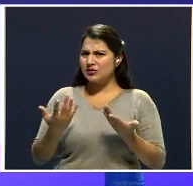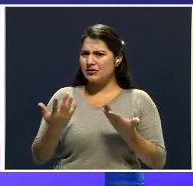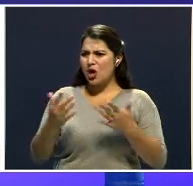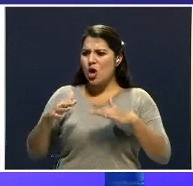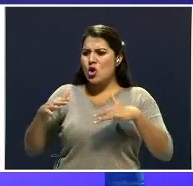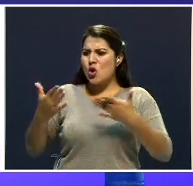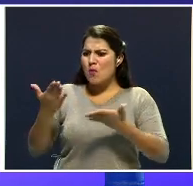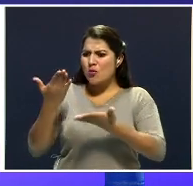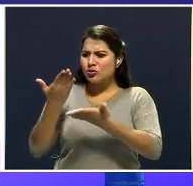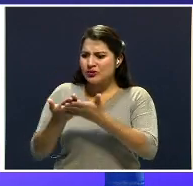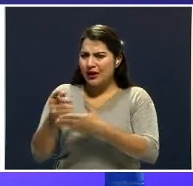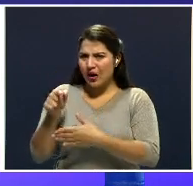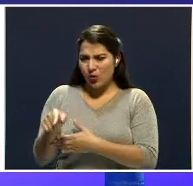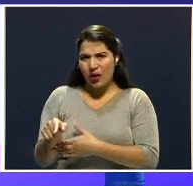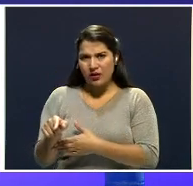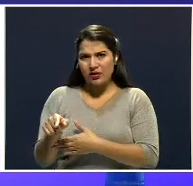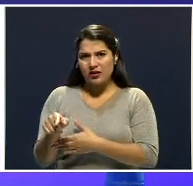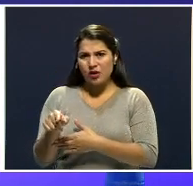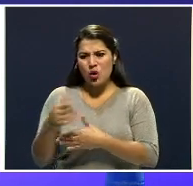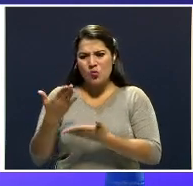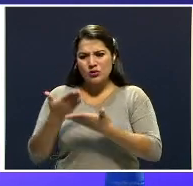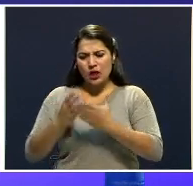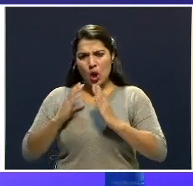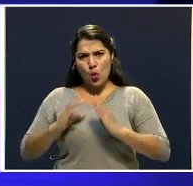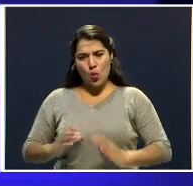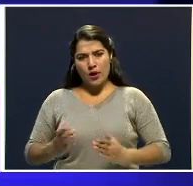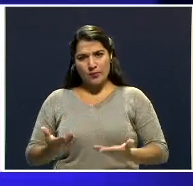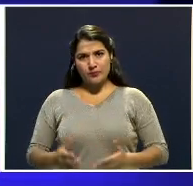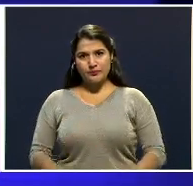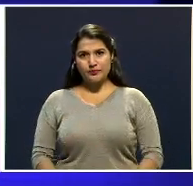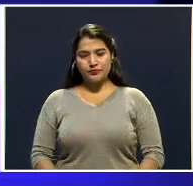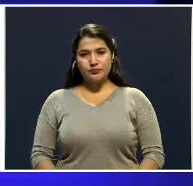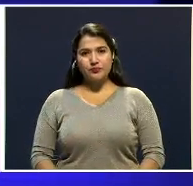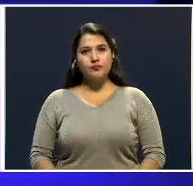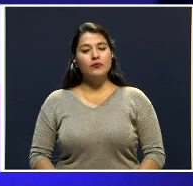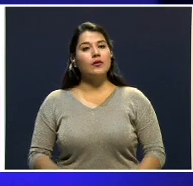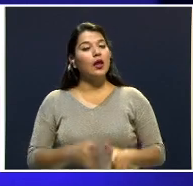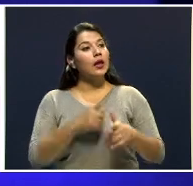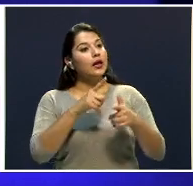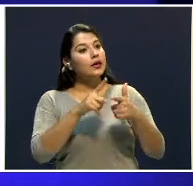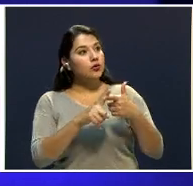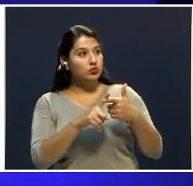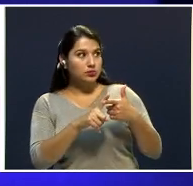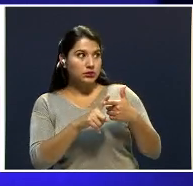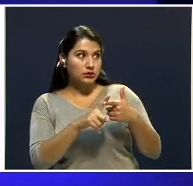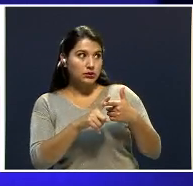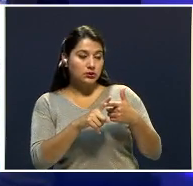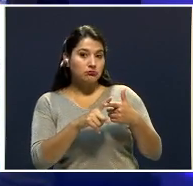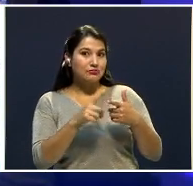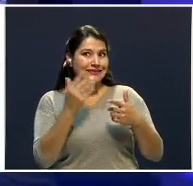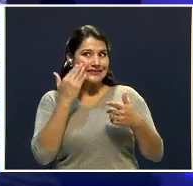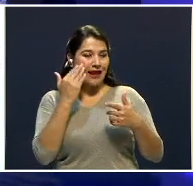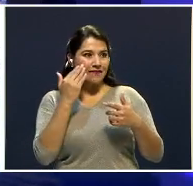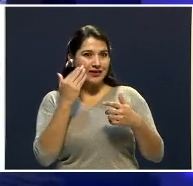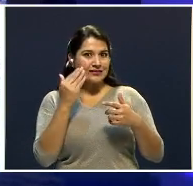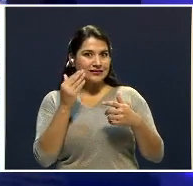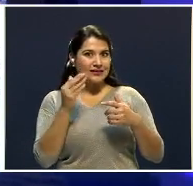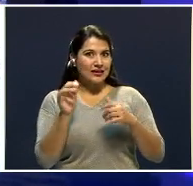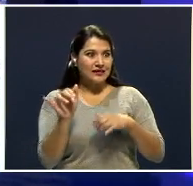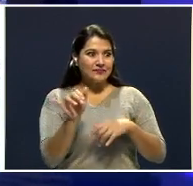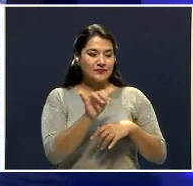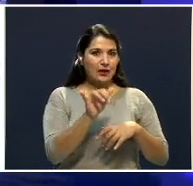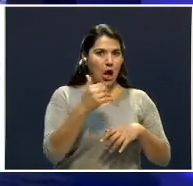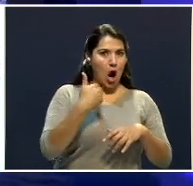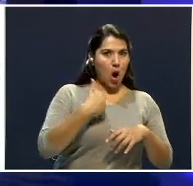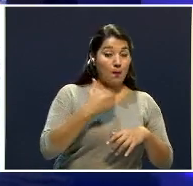coincidentes con los del sospechoso al cuerpo de la niña. El ser coincidentes en pruebas de ADN, que es una prueba con un alto